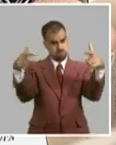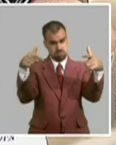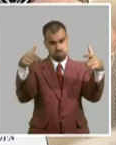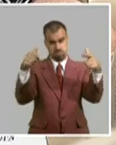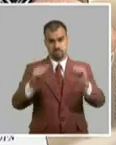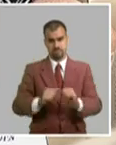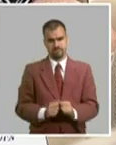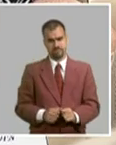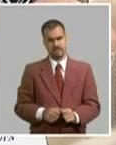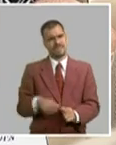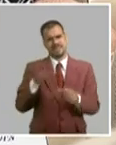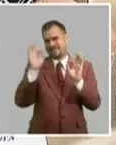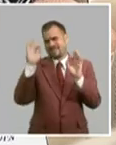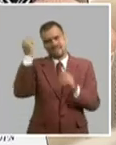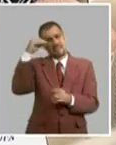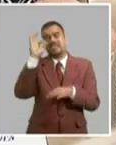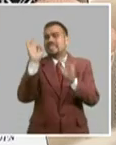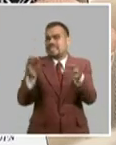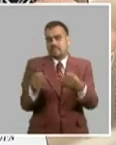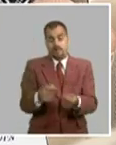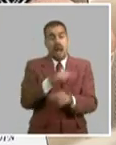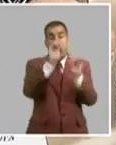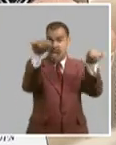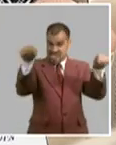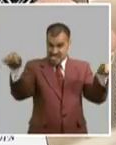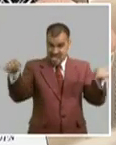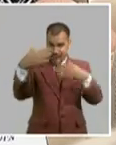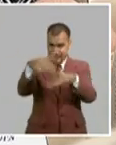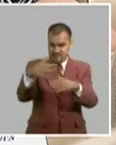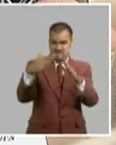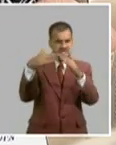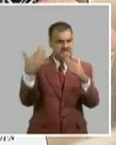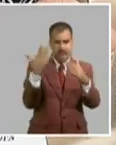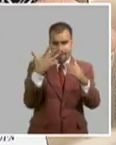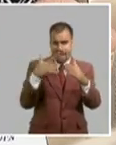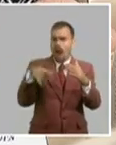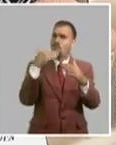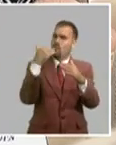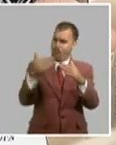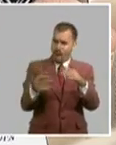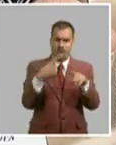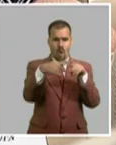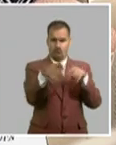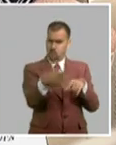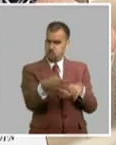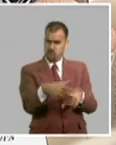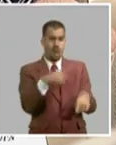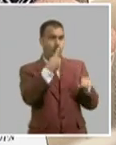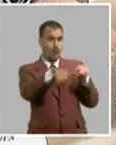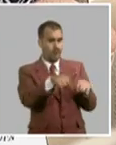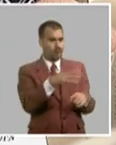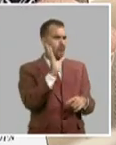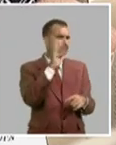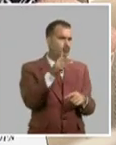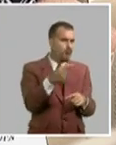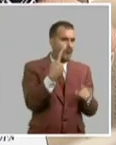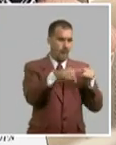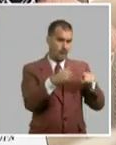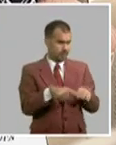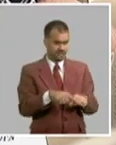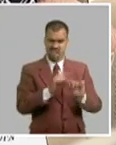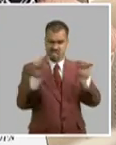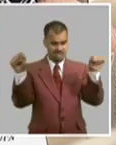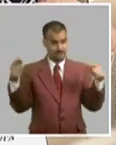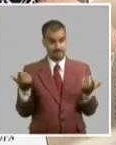sido así. En el barrio está todo el mundo. Está el bueno, está el regular y está el malo. Pero ahora en tiempos de pandemia, pues todo se ha